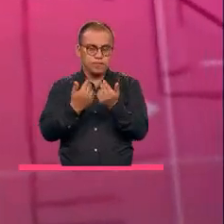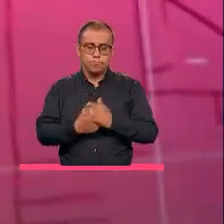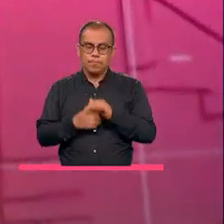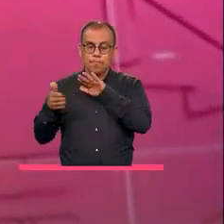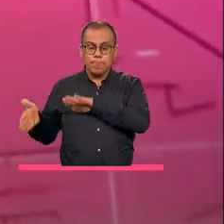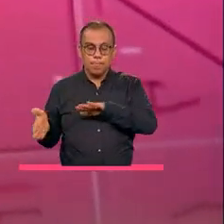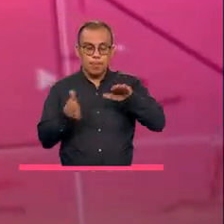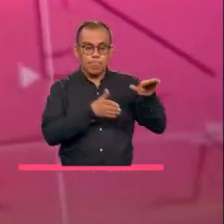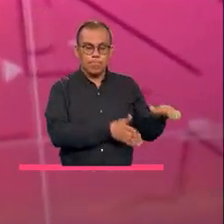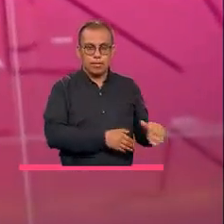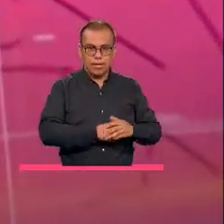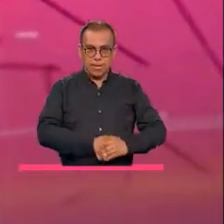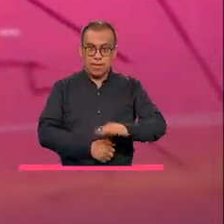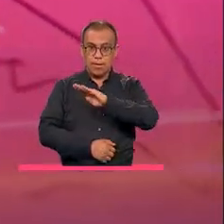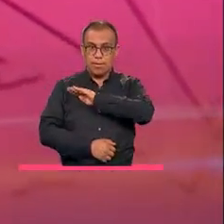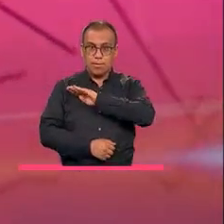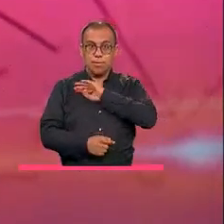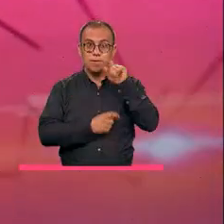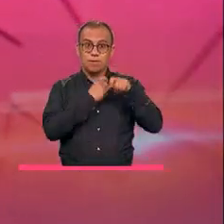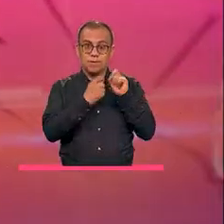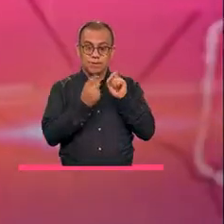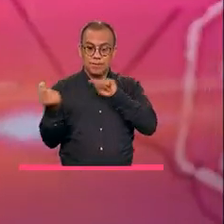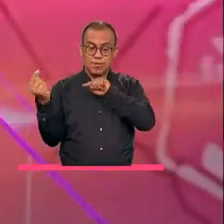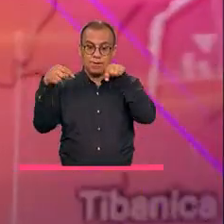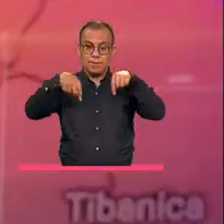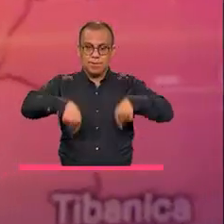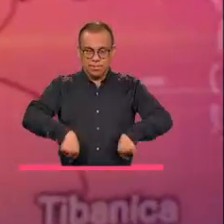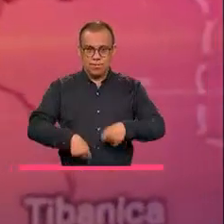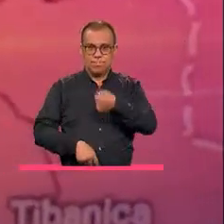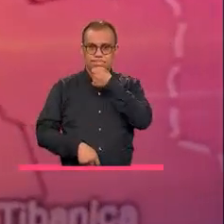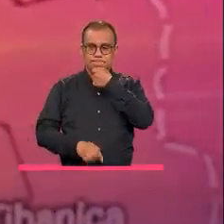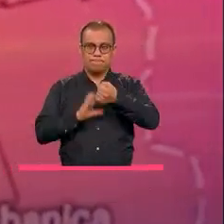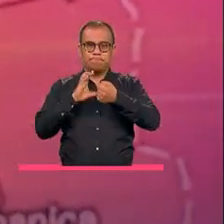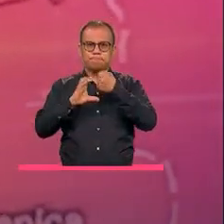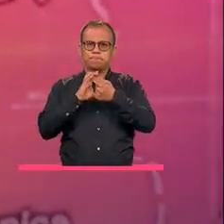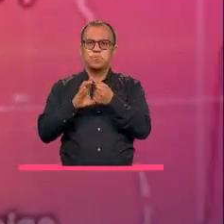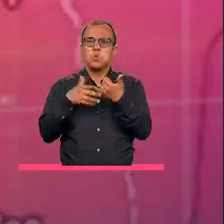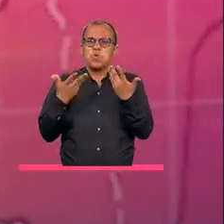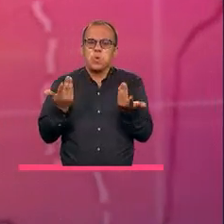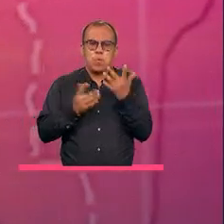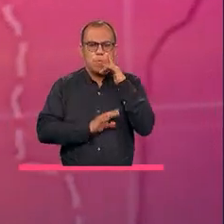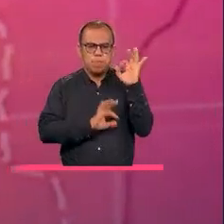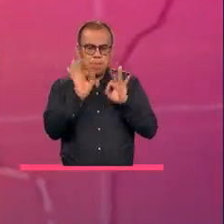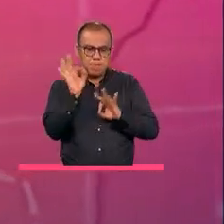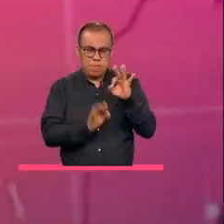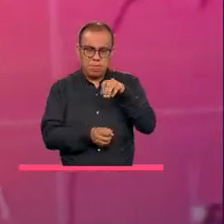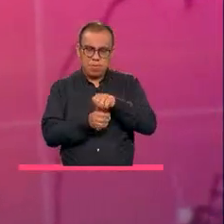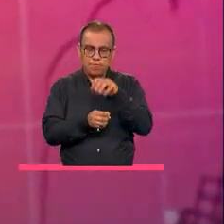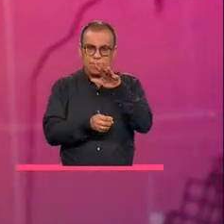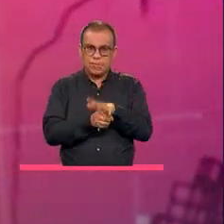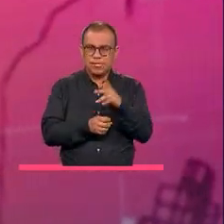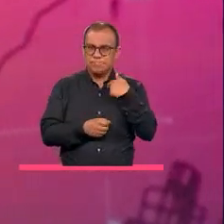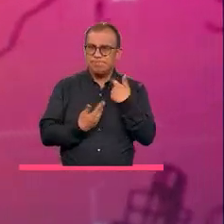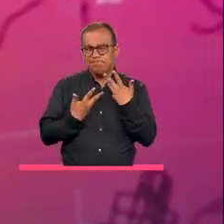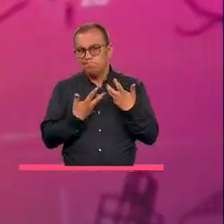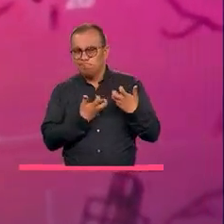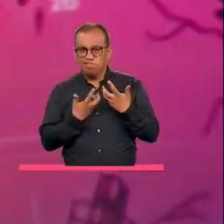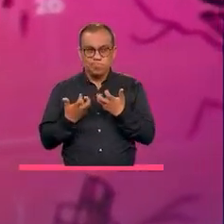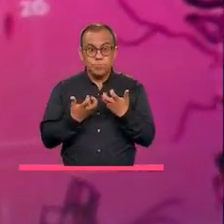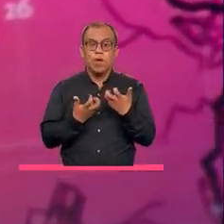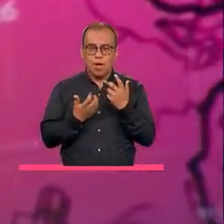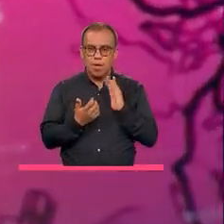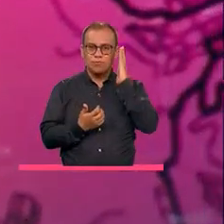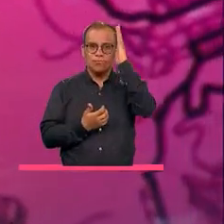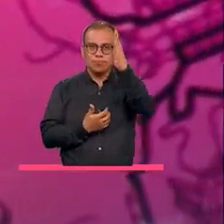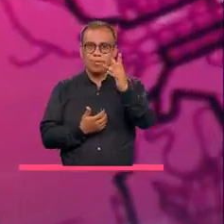La alcaldesa Claudia López estuvo aquí en Noticias Capital, nos habló de cómo se prepara el distrito y las proyecciones que están haciendo para que la